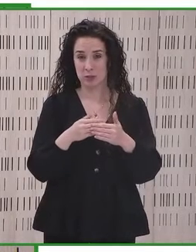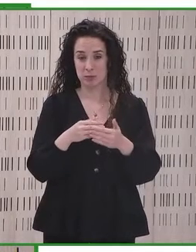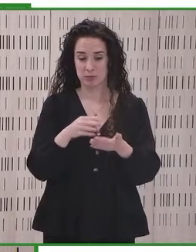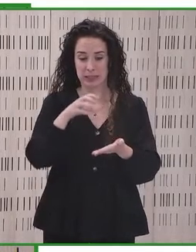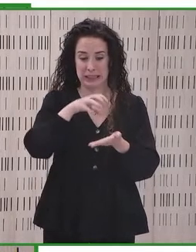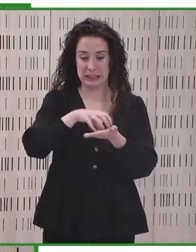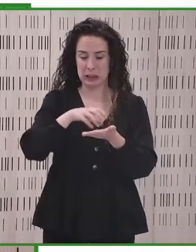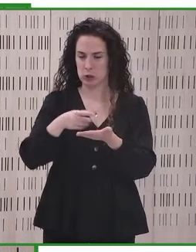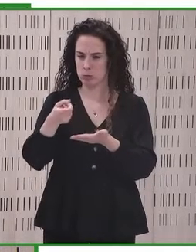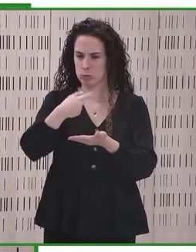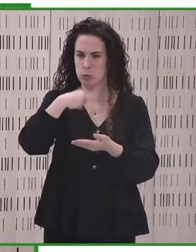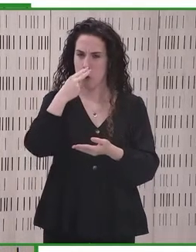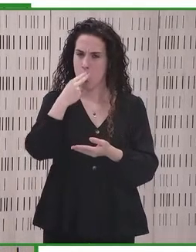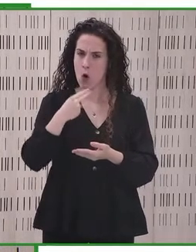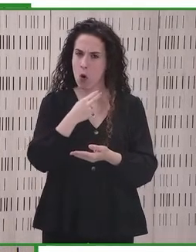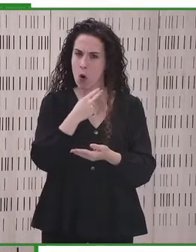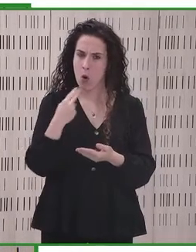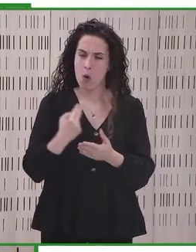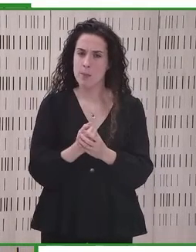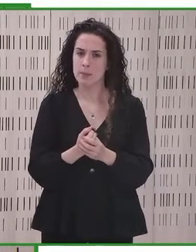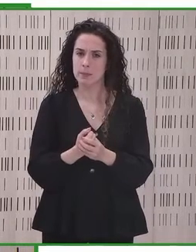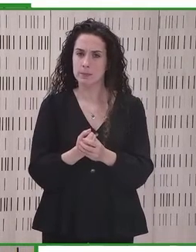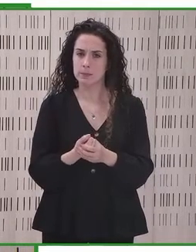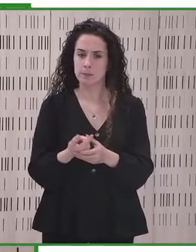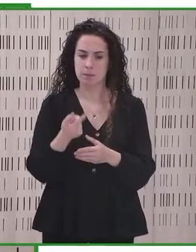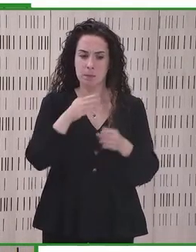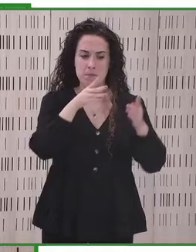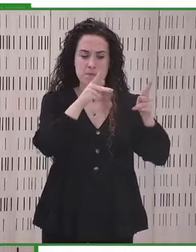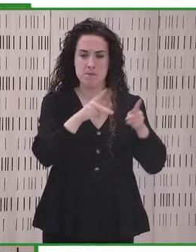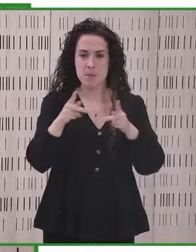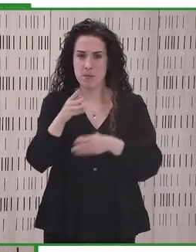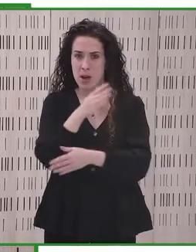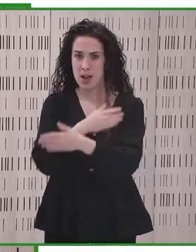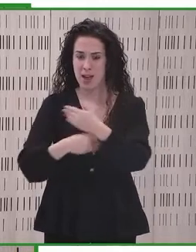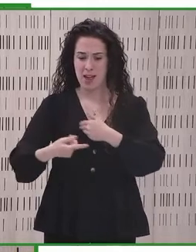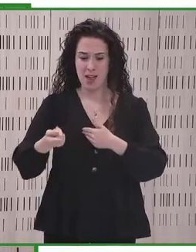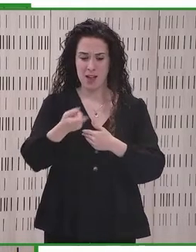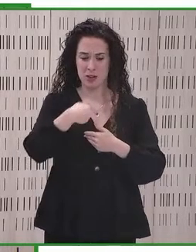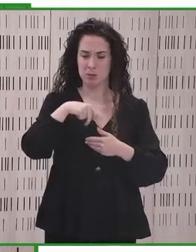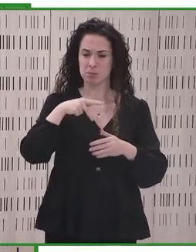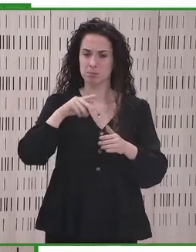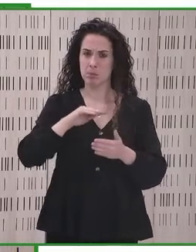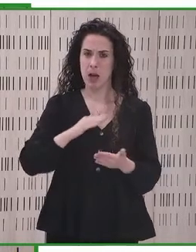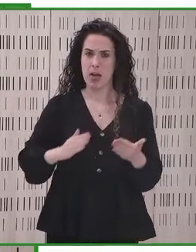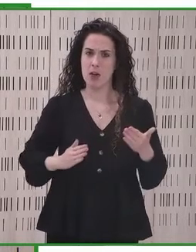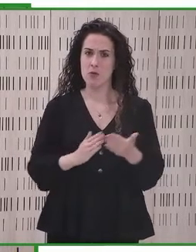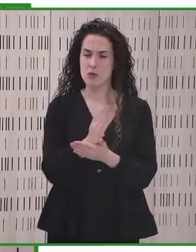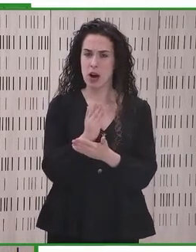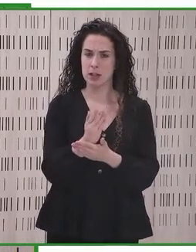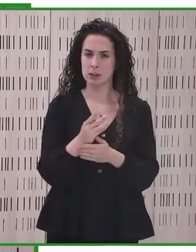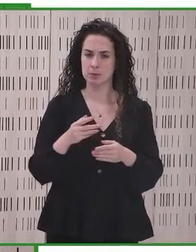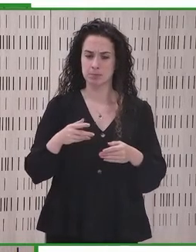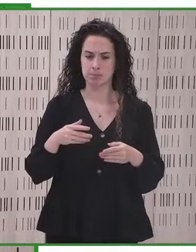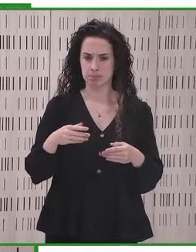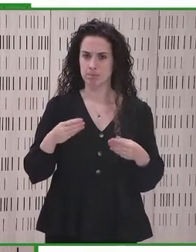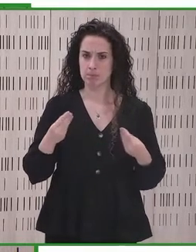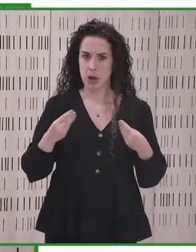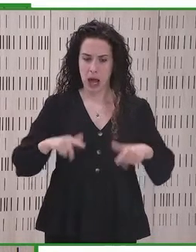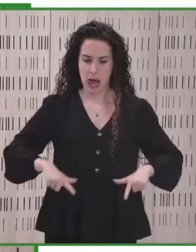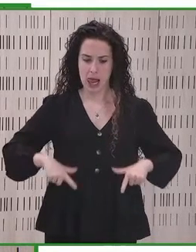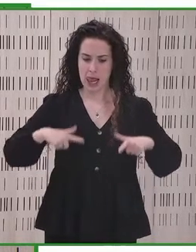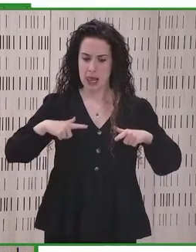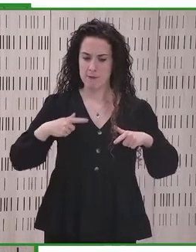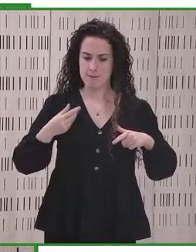todos comprometidos. Las personas con discapacidad tienen, tenemos el derecho a vivir en la comunidad y a